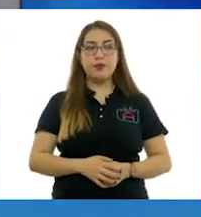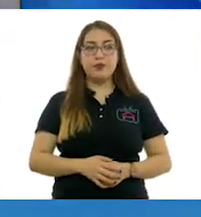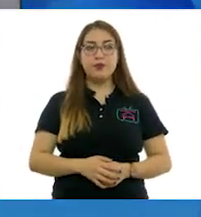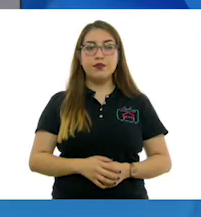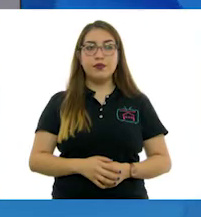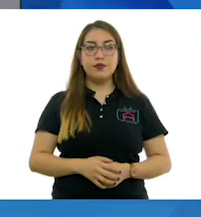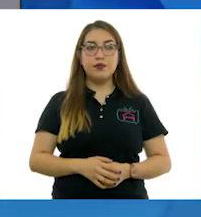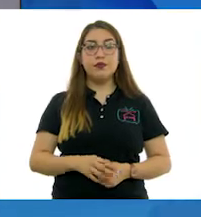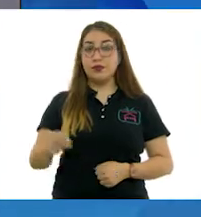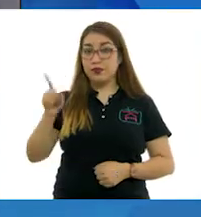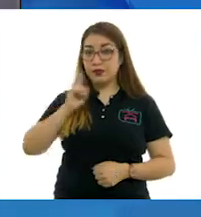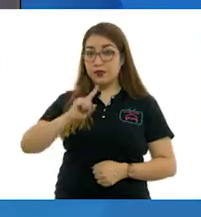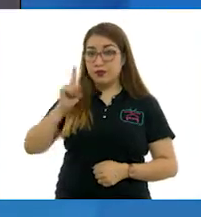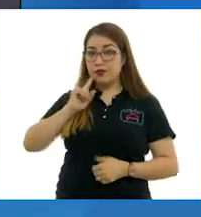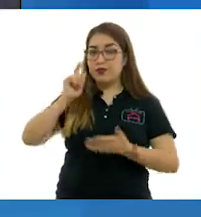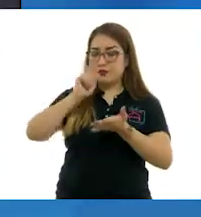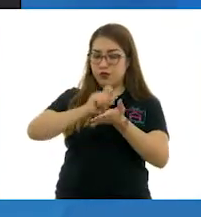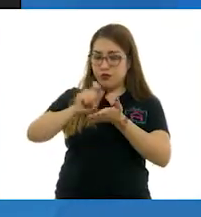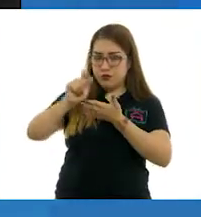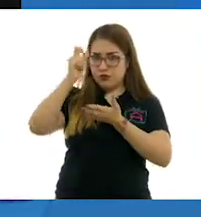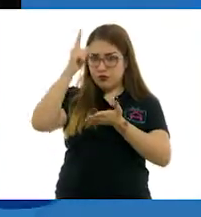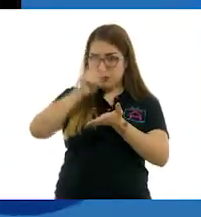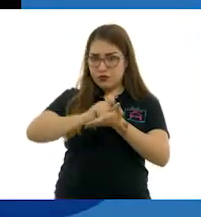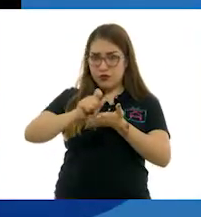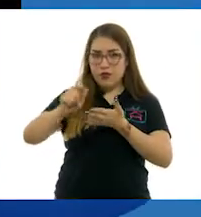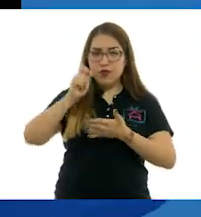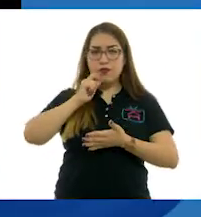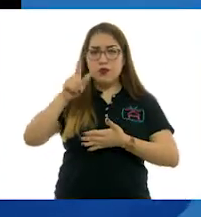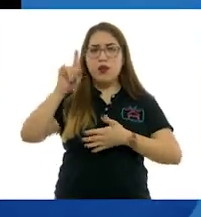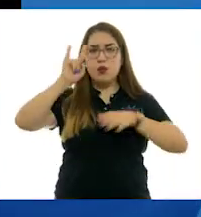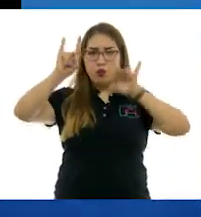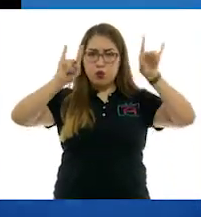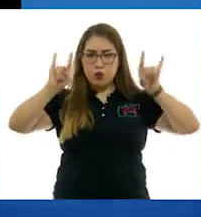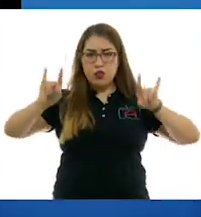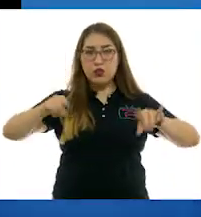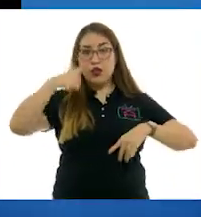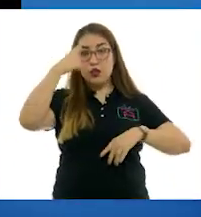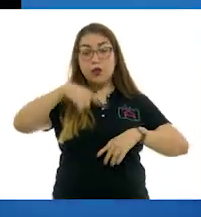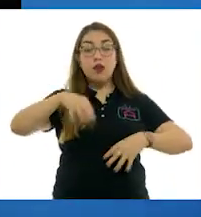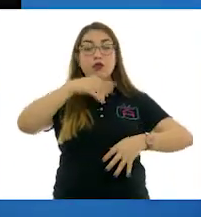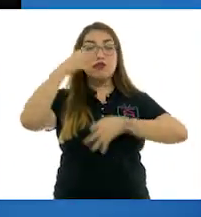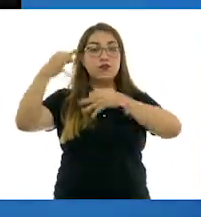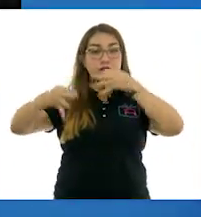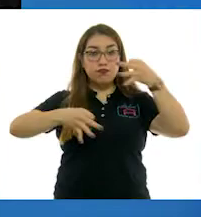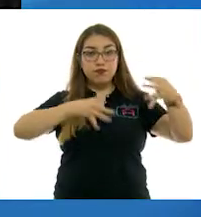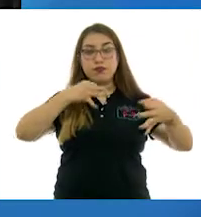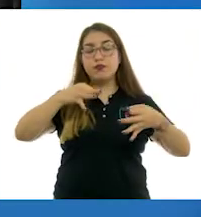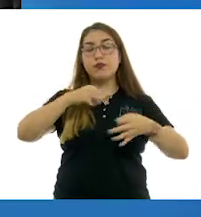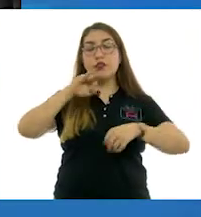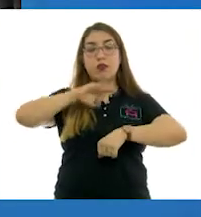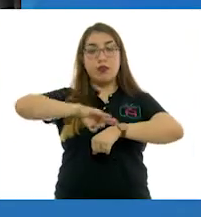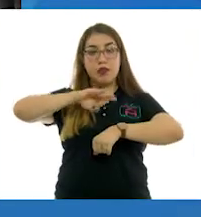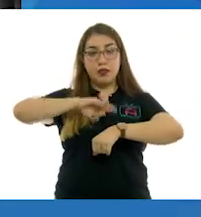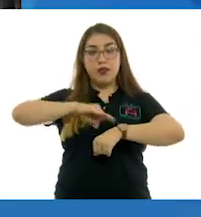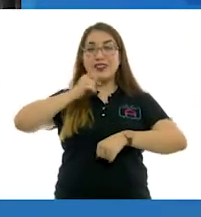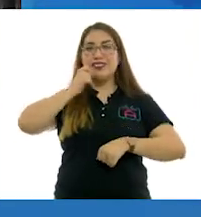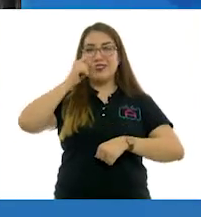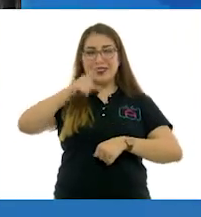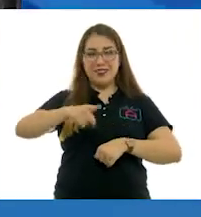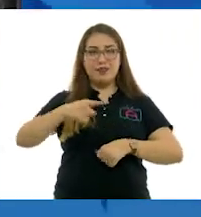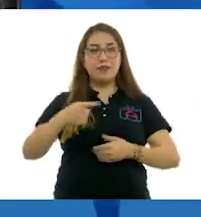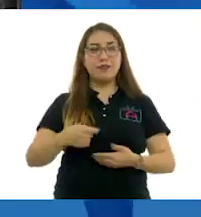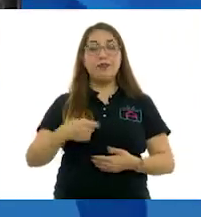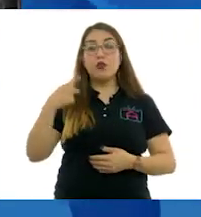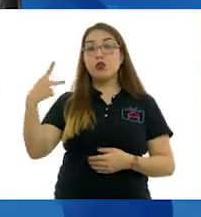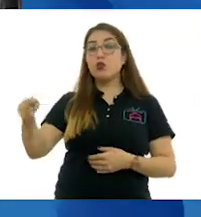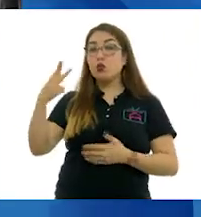Gran escritora, así como diseñadora gráfica de publicidad para la industria farmacéutica, entre otros talentos, la artista logró en